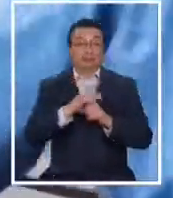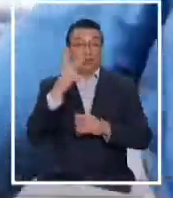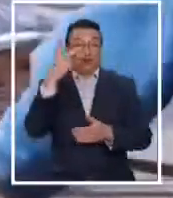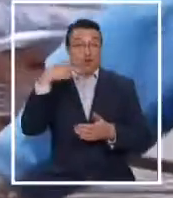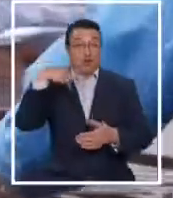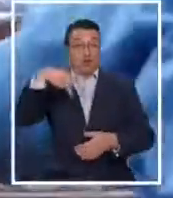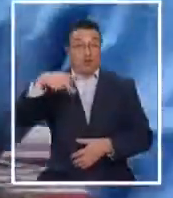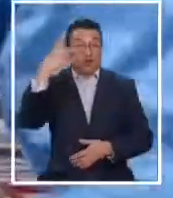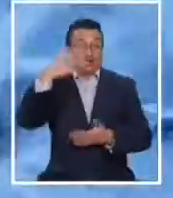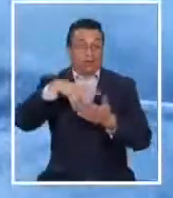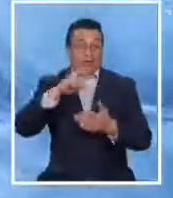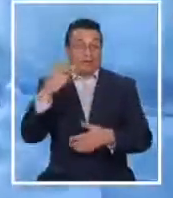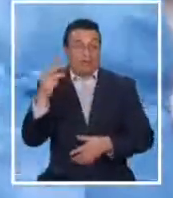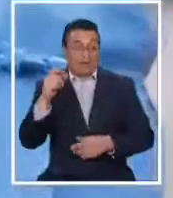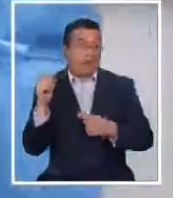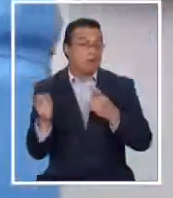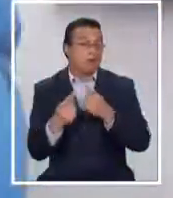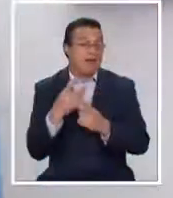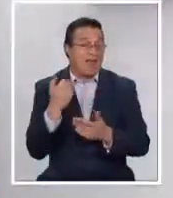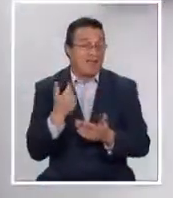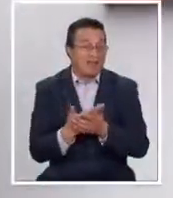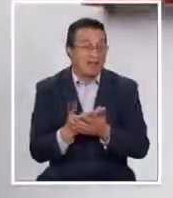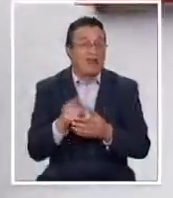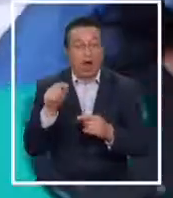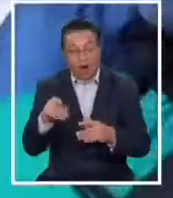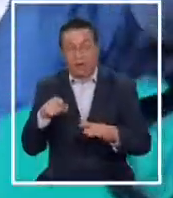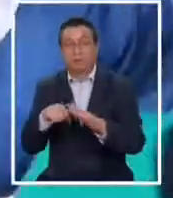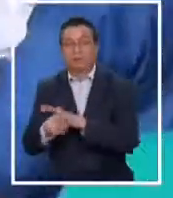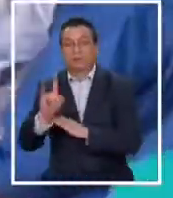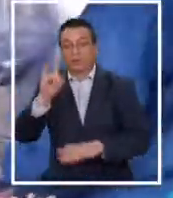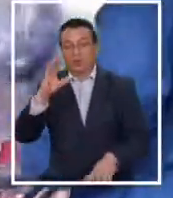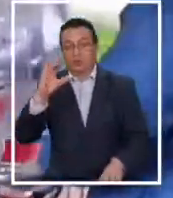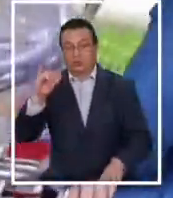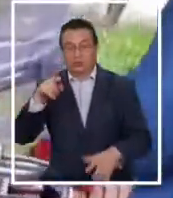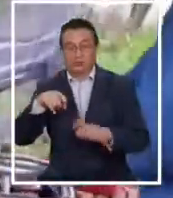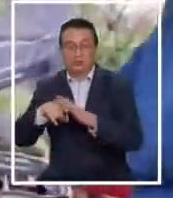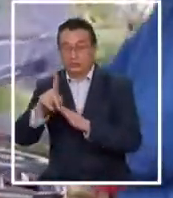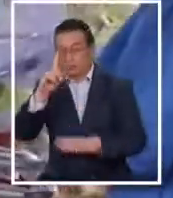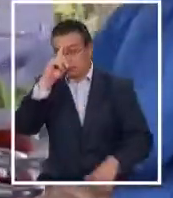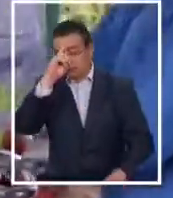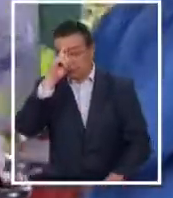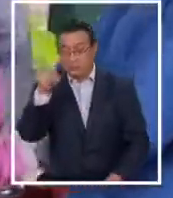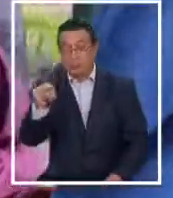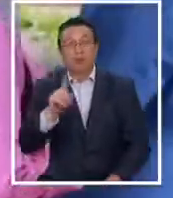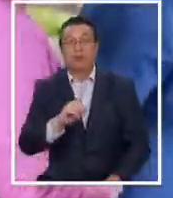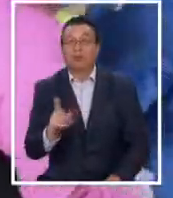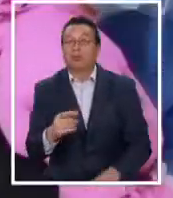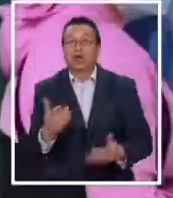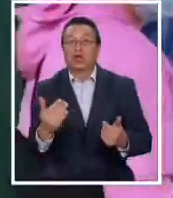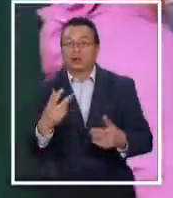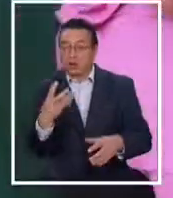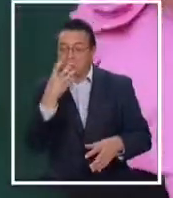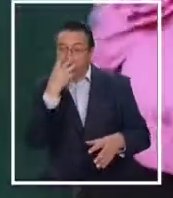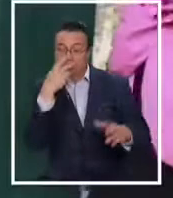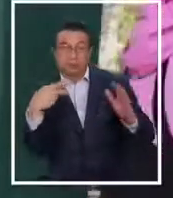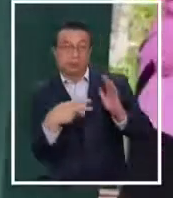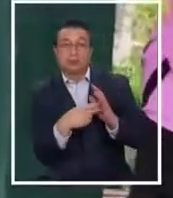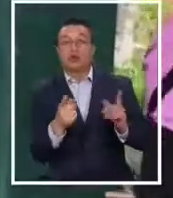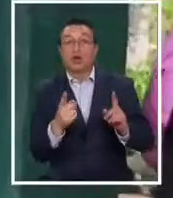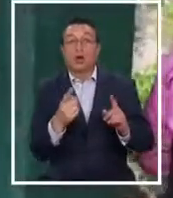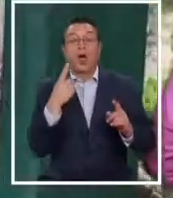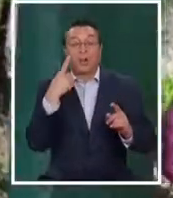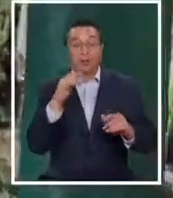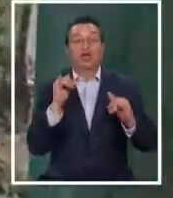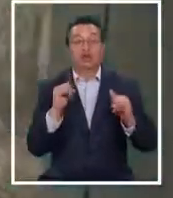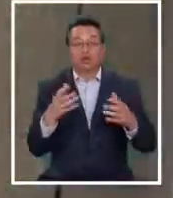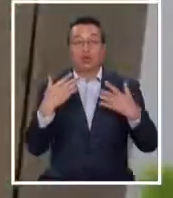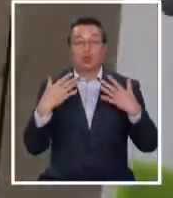Y si bien esta vez decidieron internarla en la unidad de cuidados intensivos de la clínica, al final no fue necesario intubarla, aunque recibió